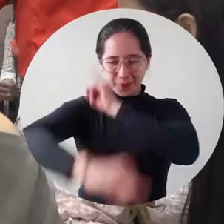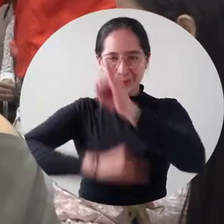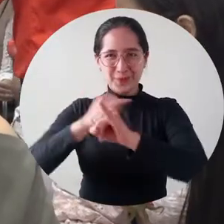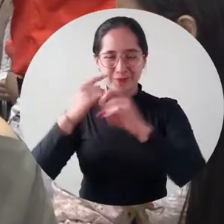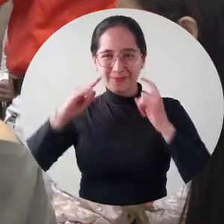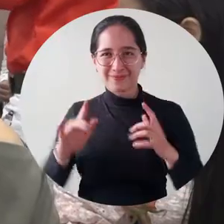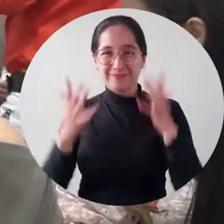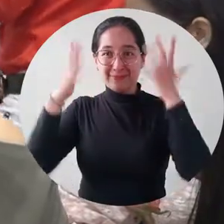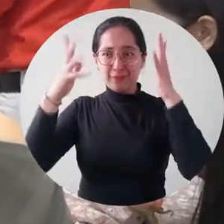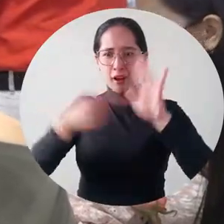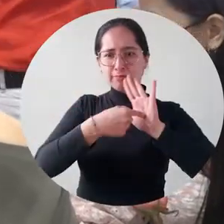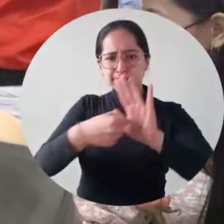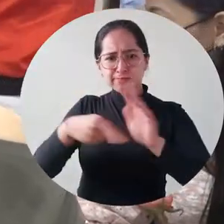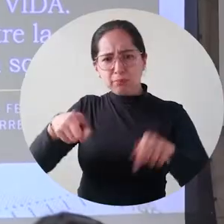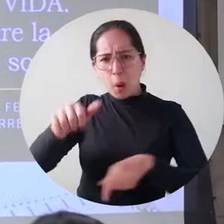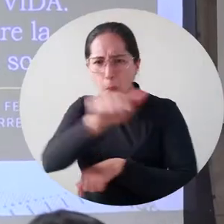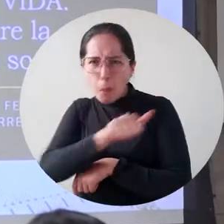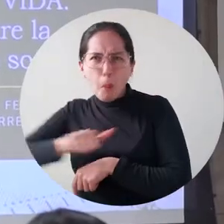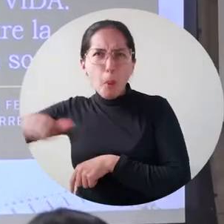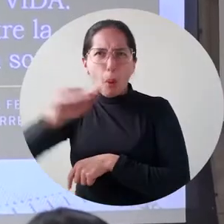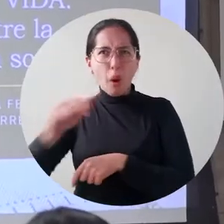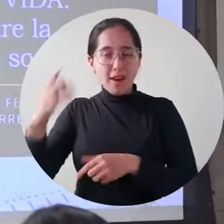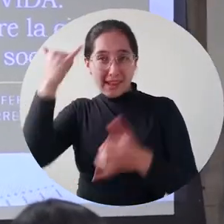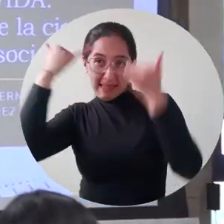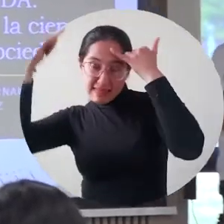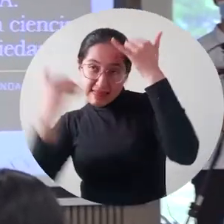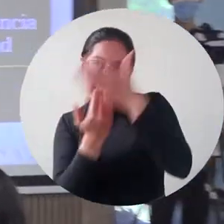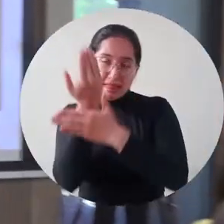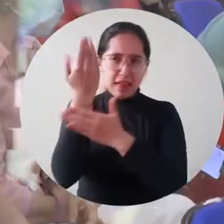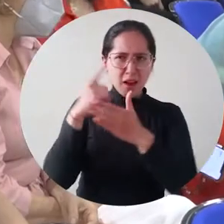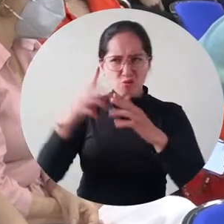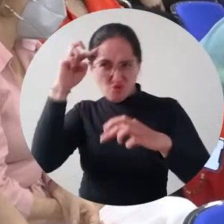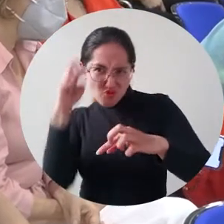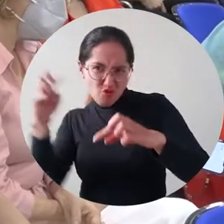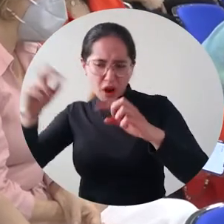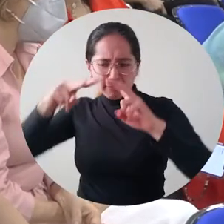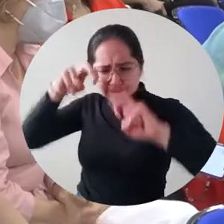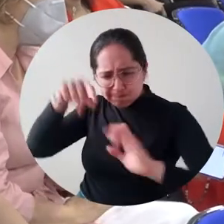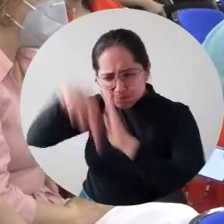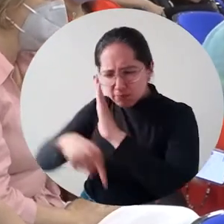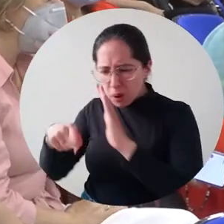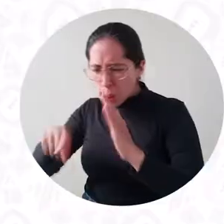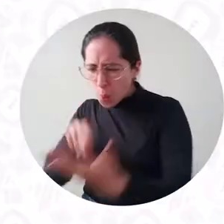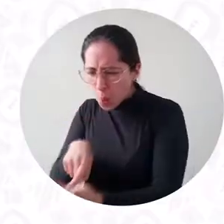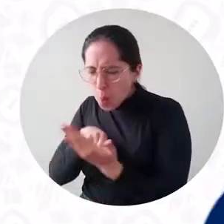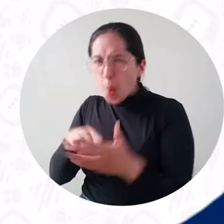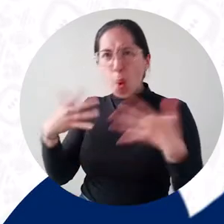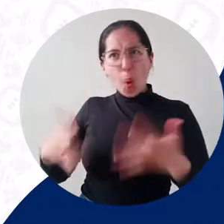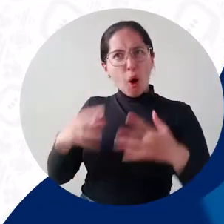que exaltaron la labor de la mujer investigadora, innovadora y creadora en el desarrollo de la sociedad.